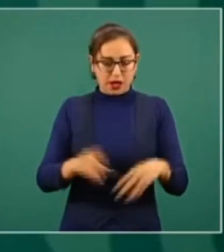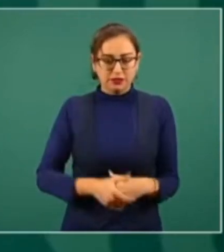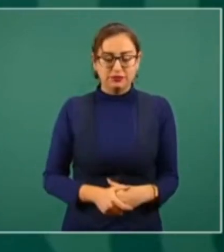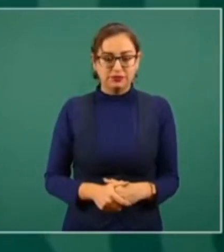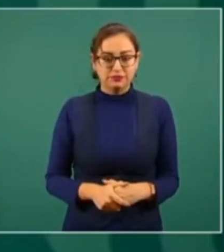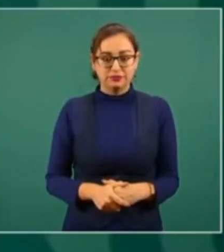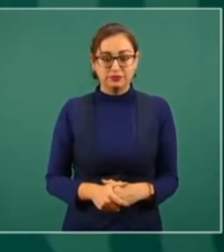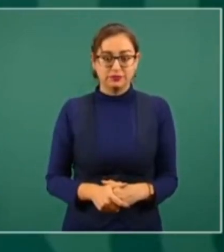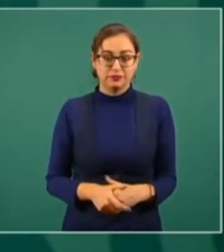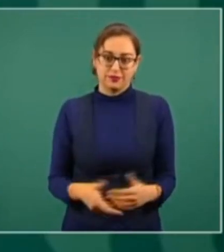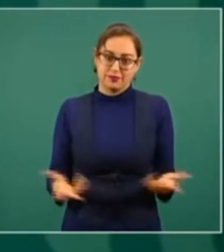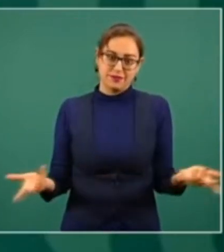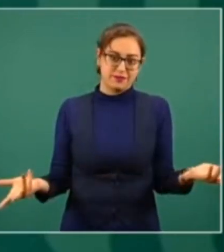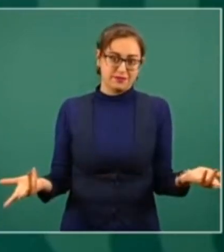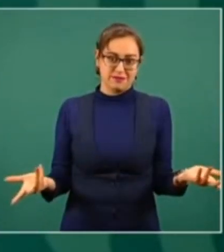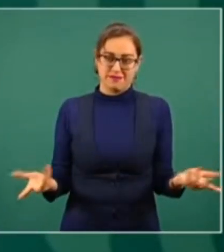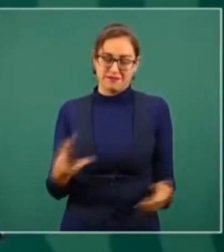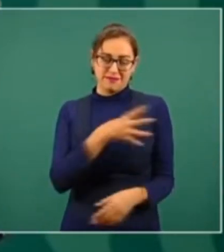es increíble?